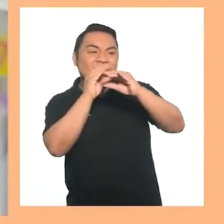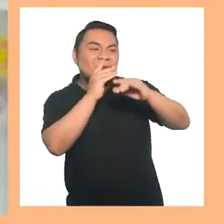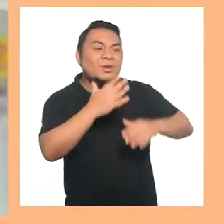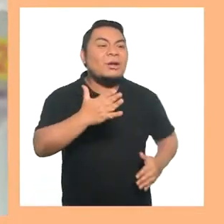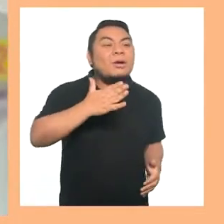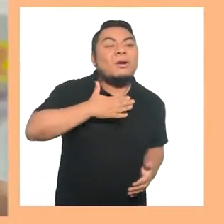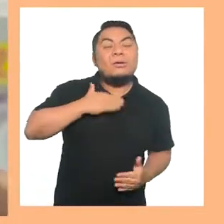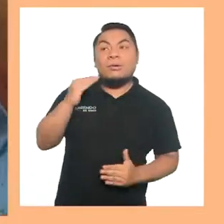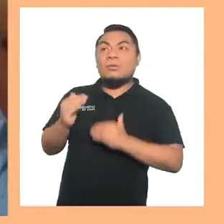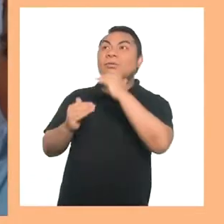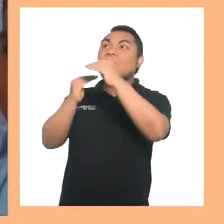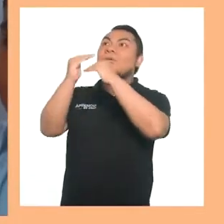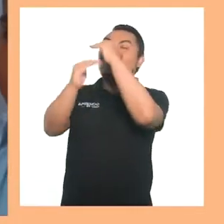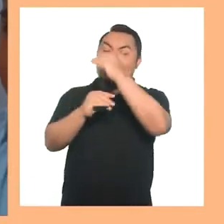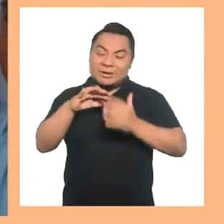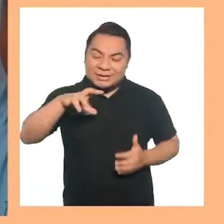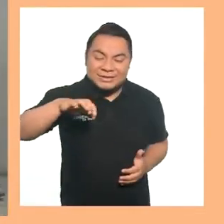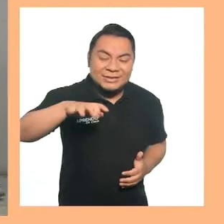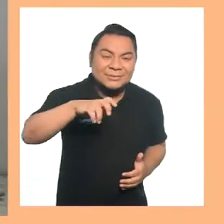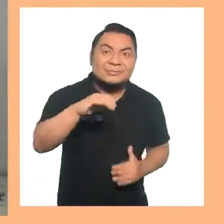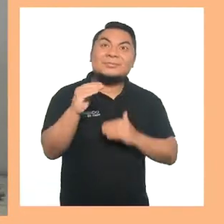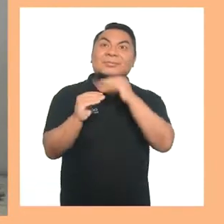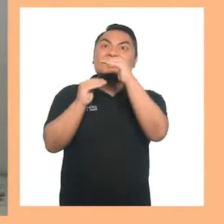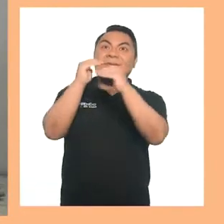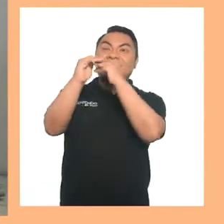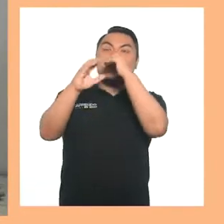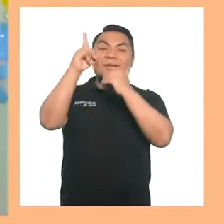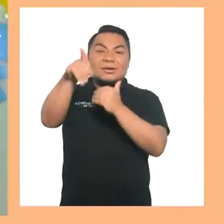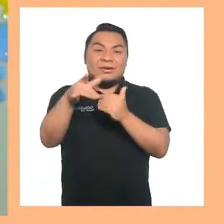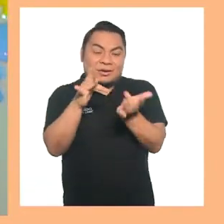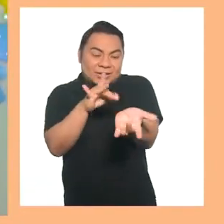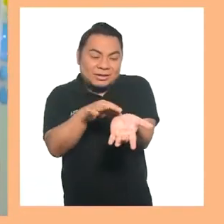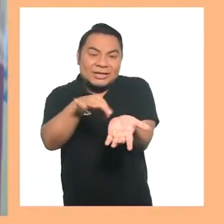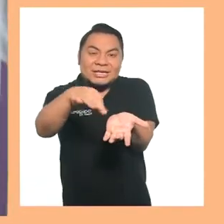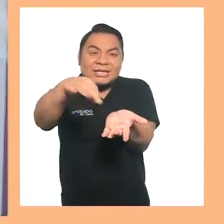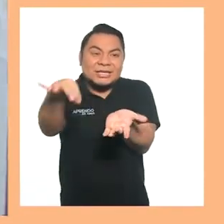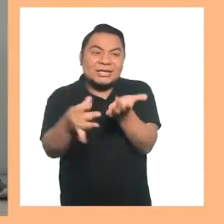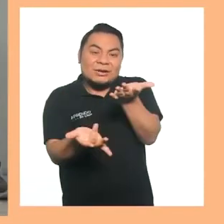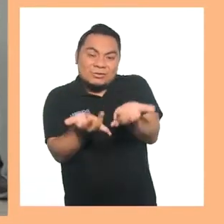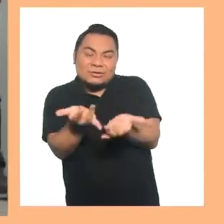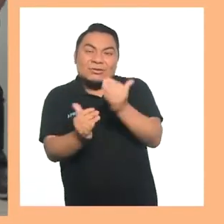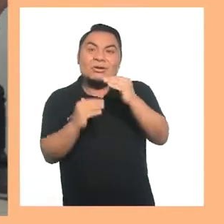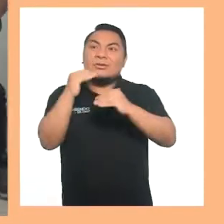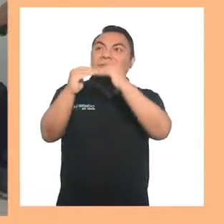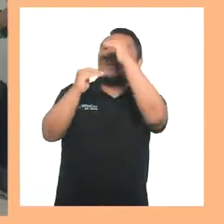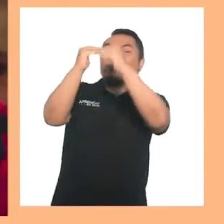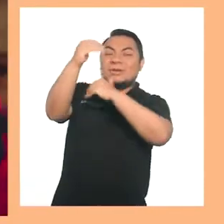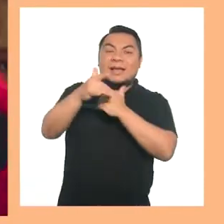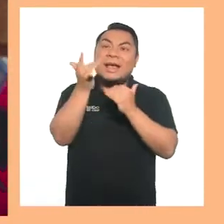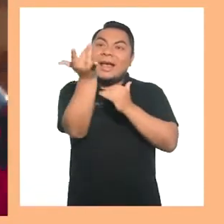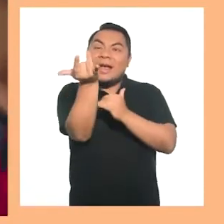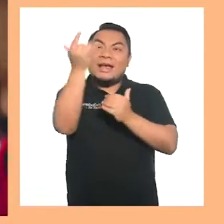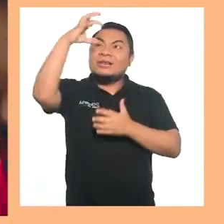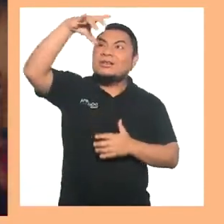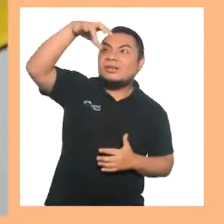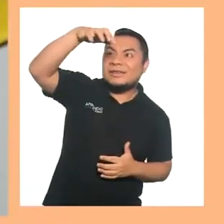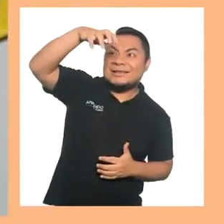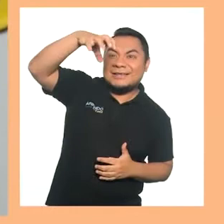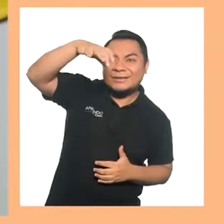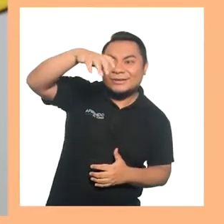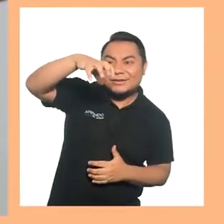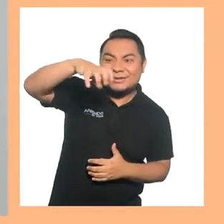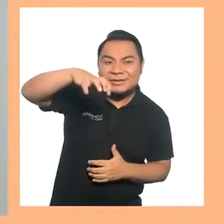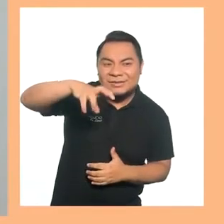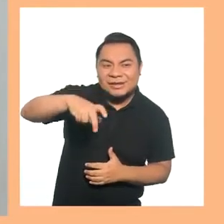Sube, sube la arañita, va tejiendo su tela. Baja, baja la arañita,